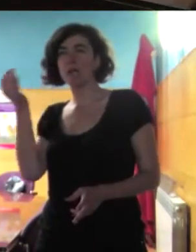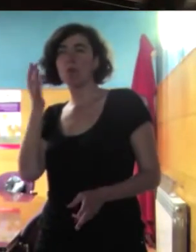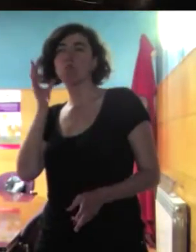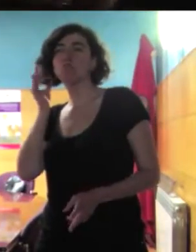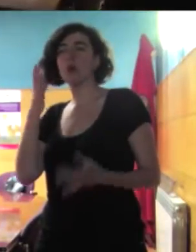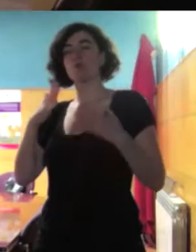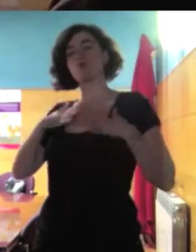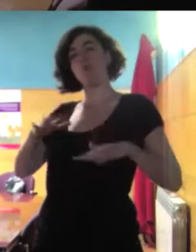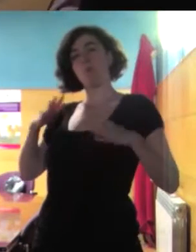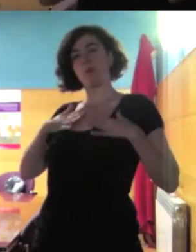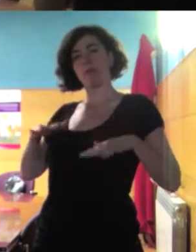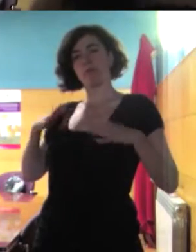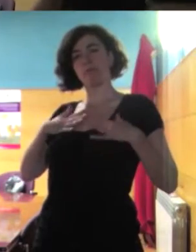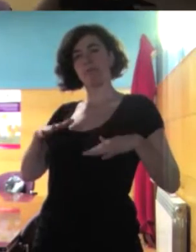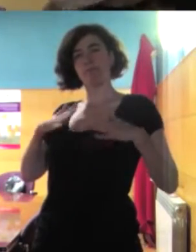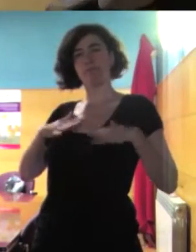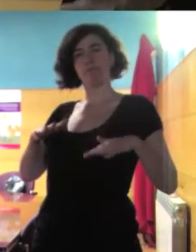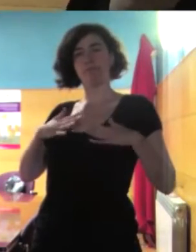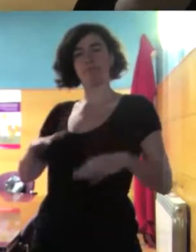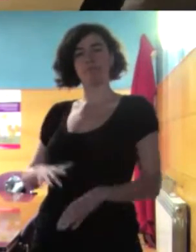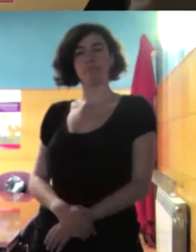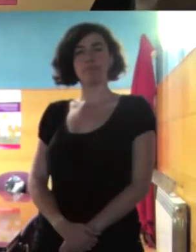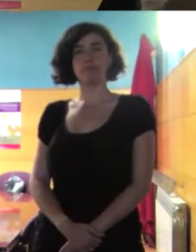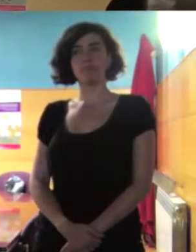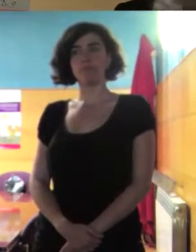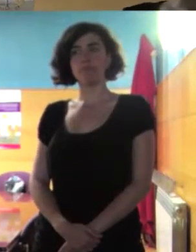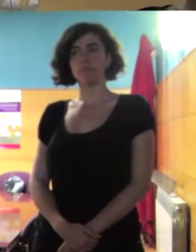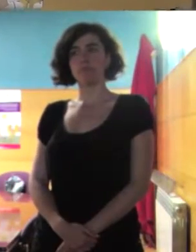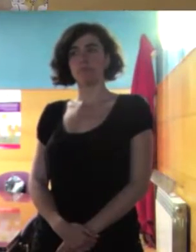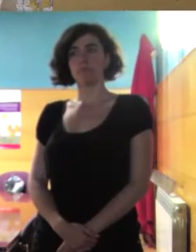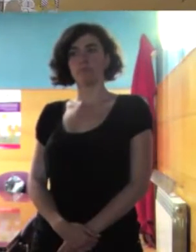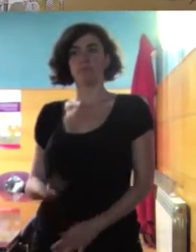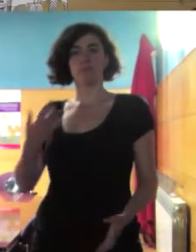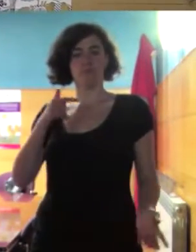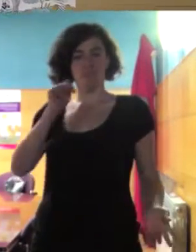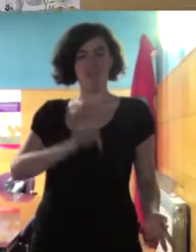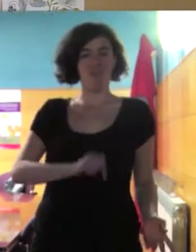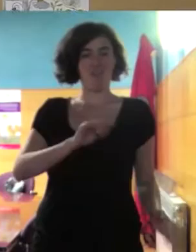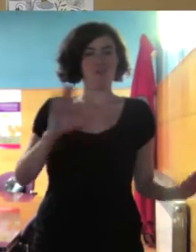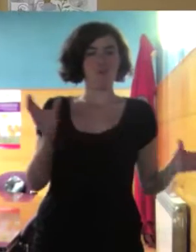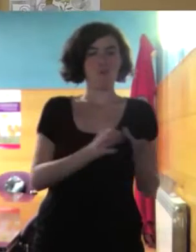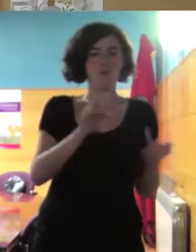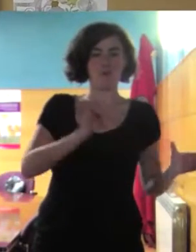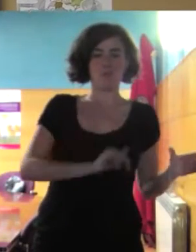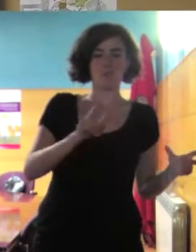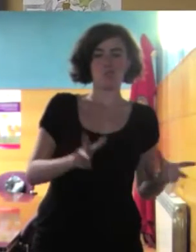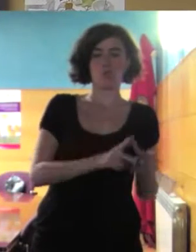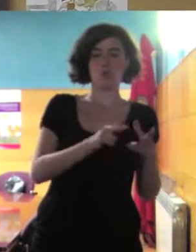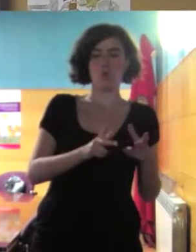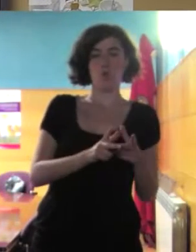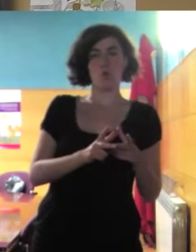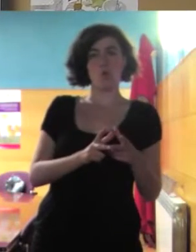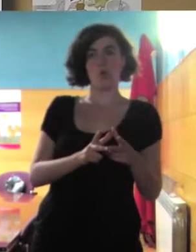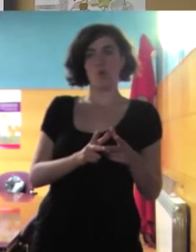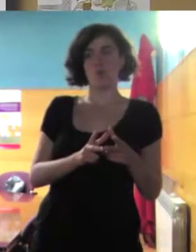y nos parecen bueno desde los colectivos autóctonos se critican las indumentarias